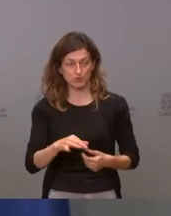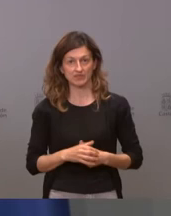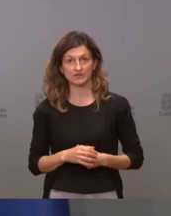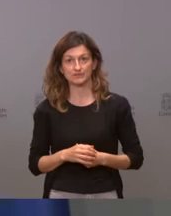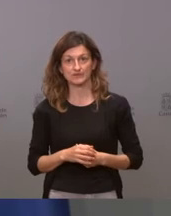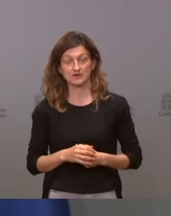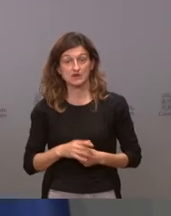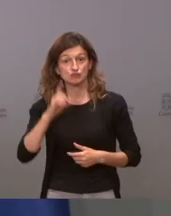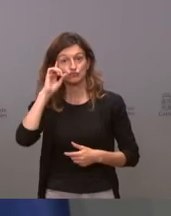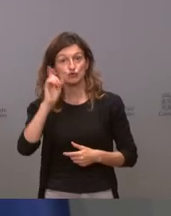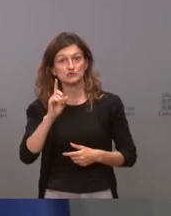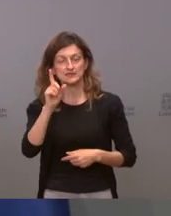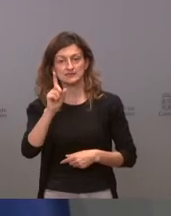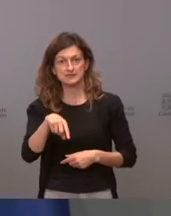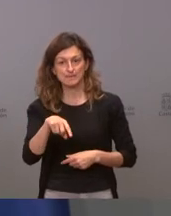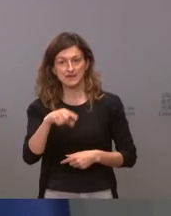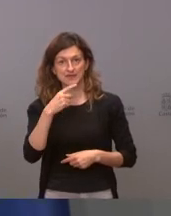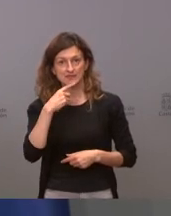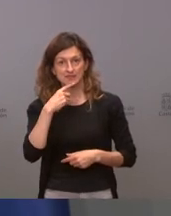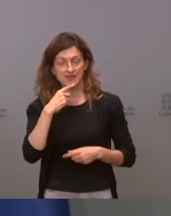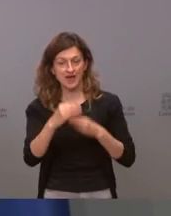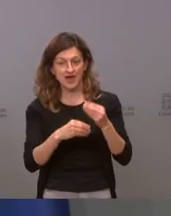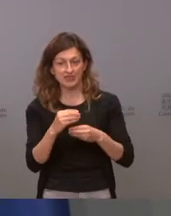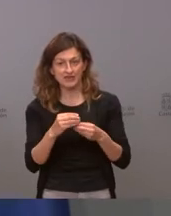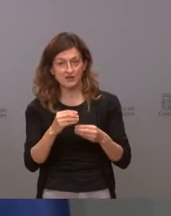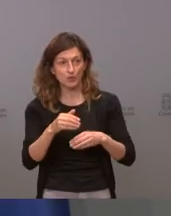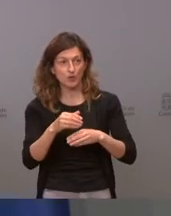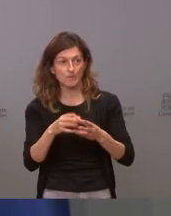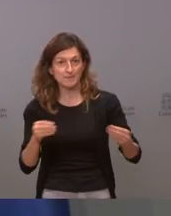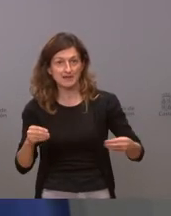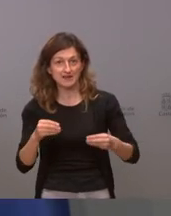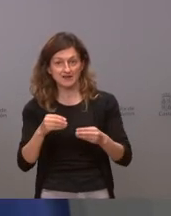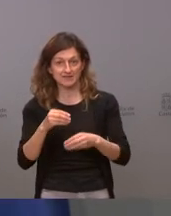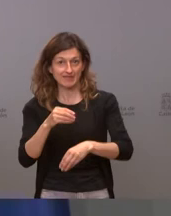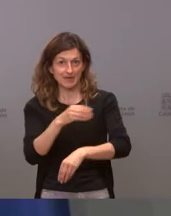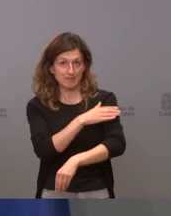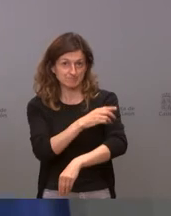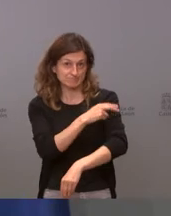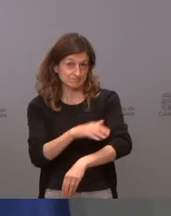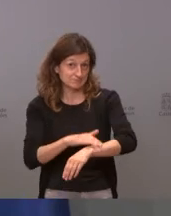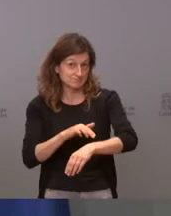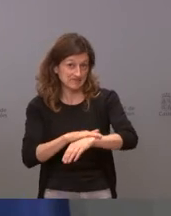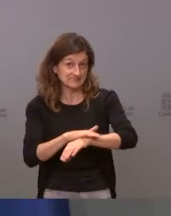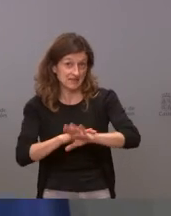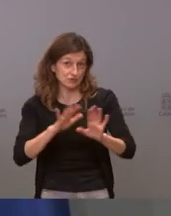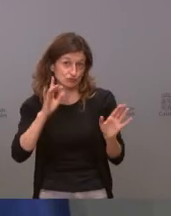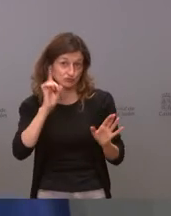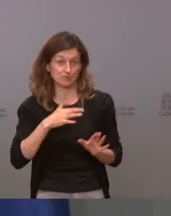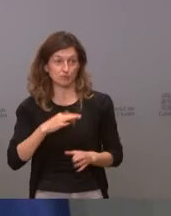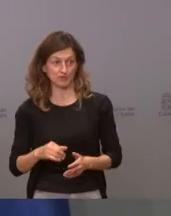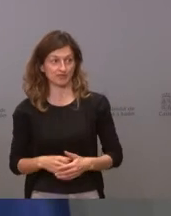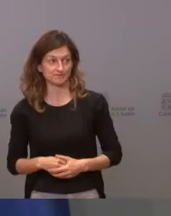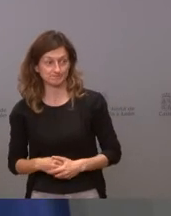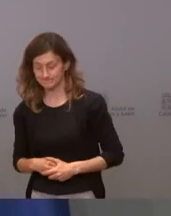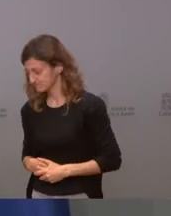no sé si es que también van a pretender que hagamos de papelería del ministerio pero bueno todo esto es posible pero